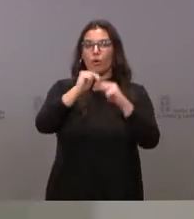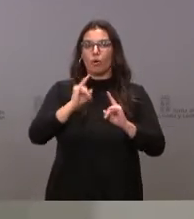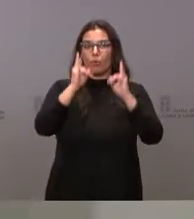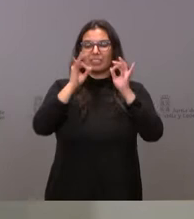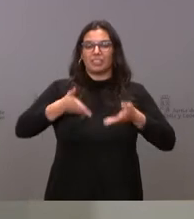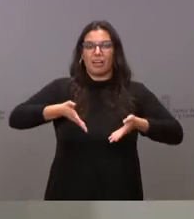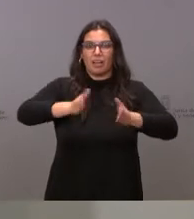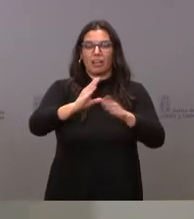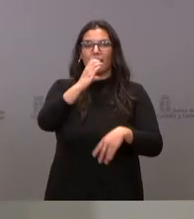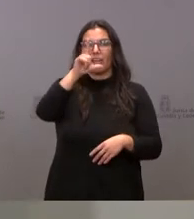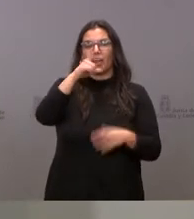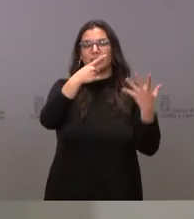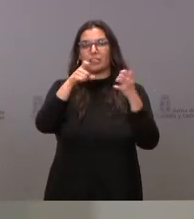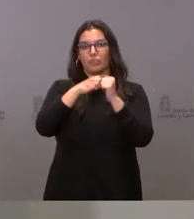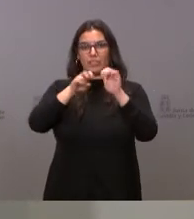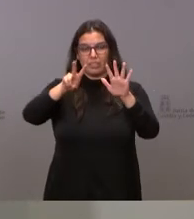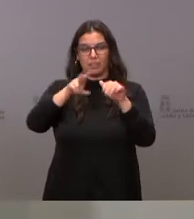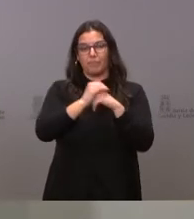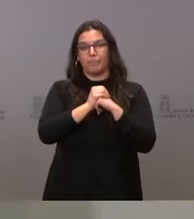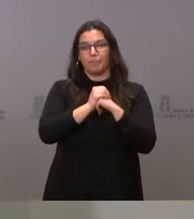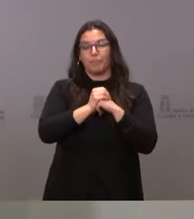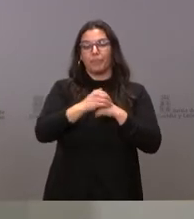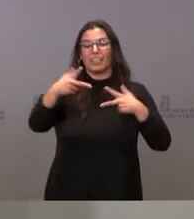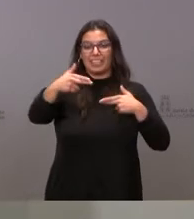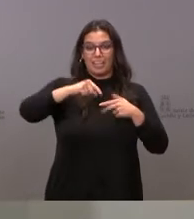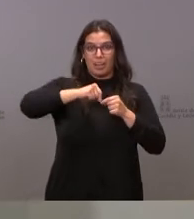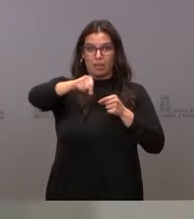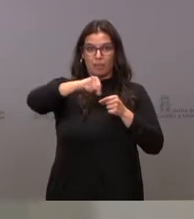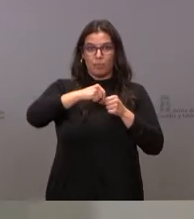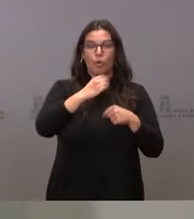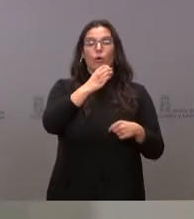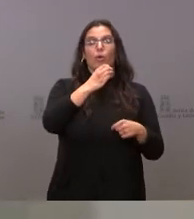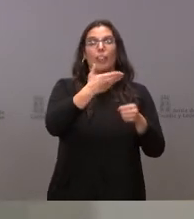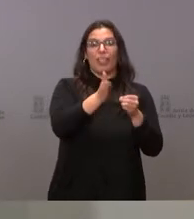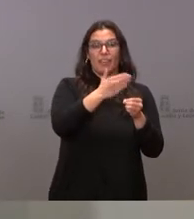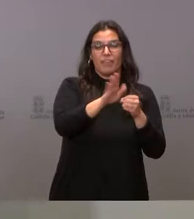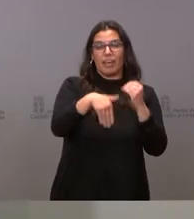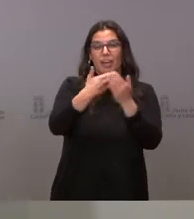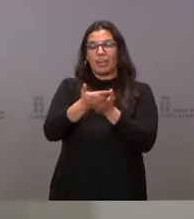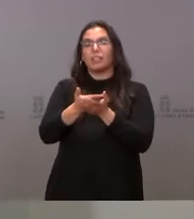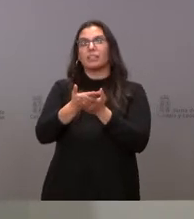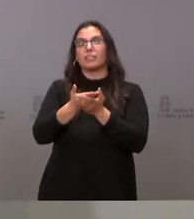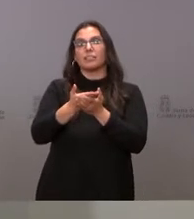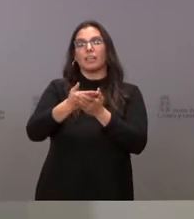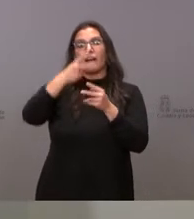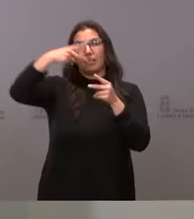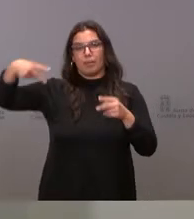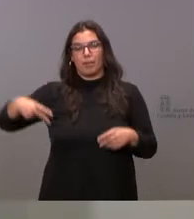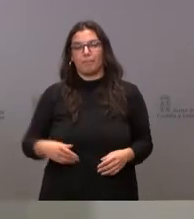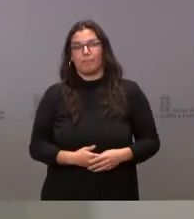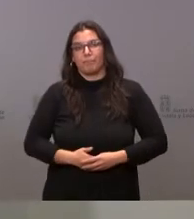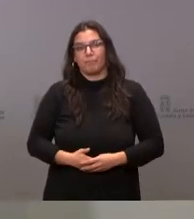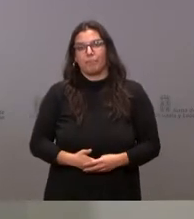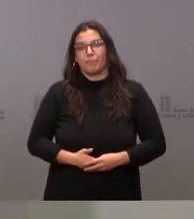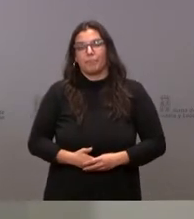carretera CL627, en el tramo que va de Cervera de Pisuerga al límite con Cantabria. Se